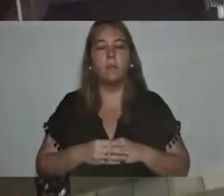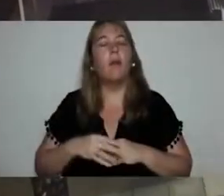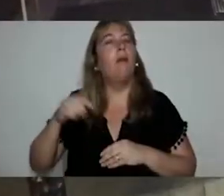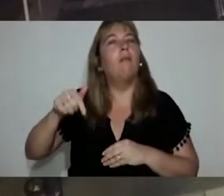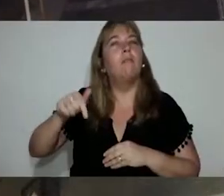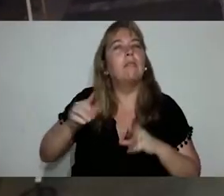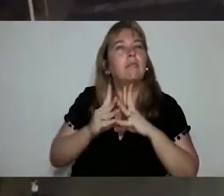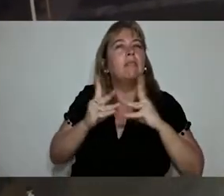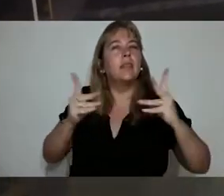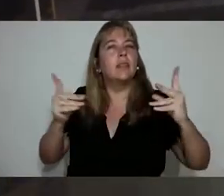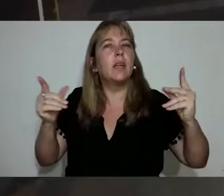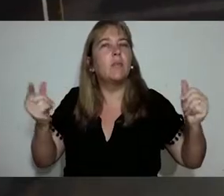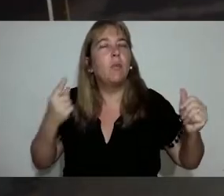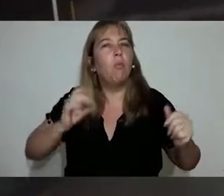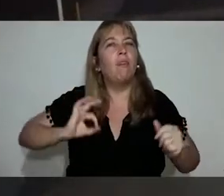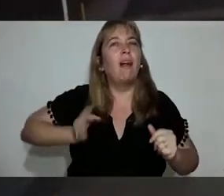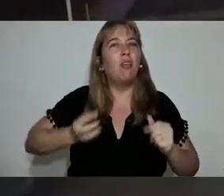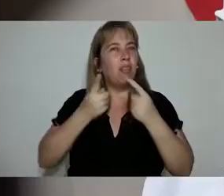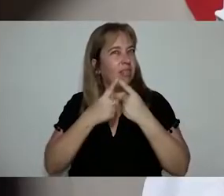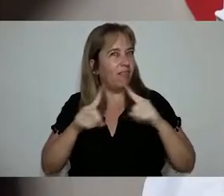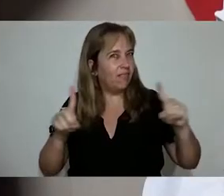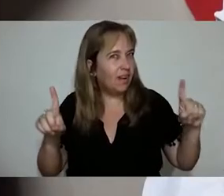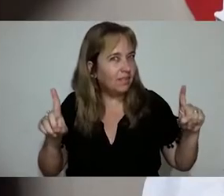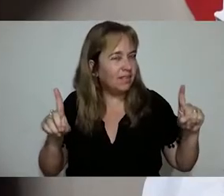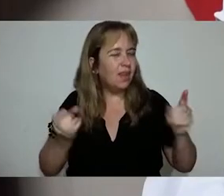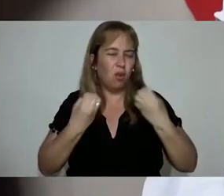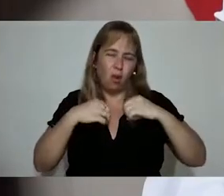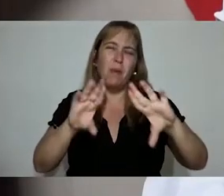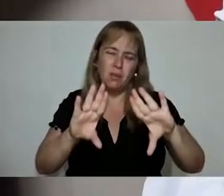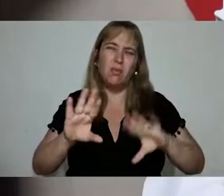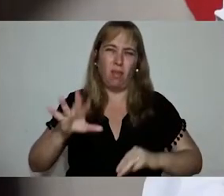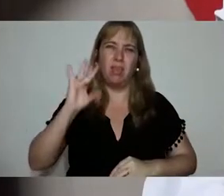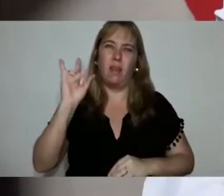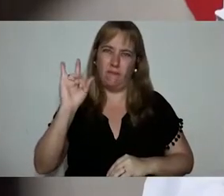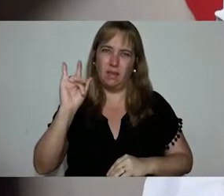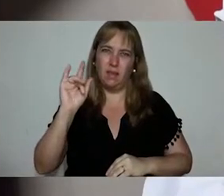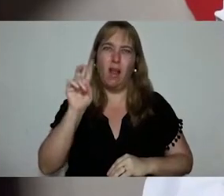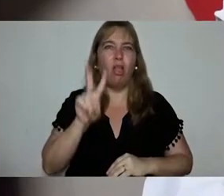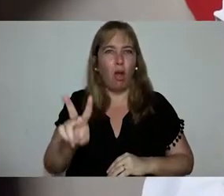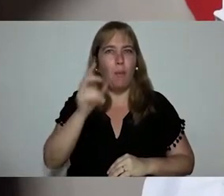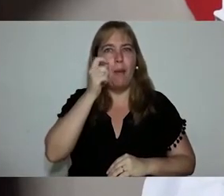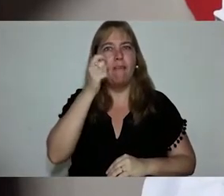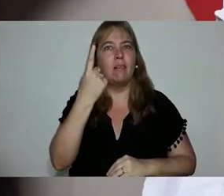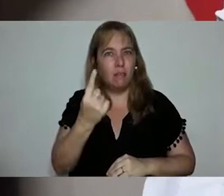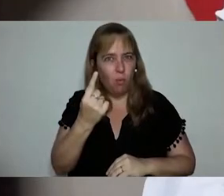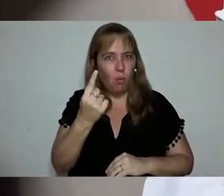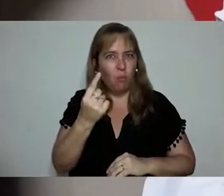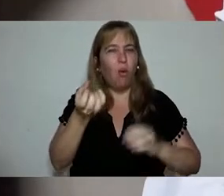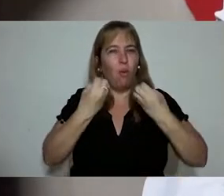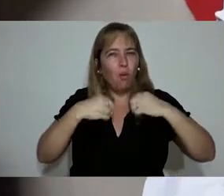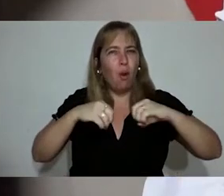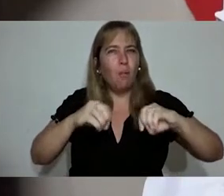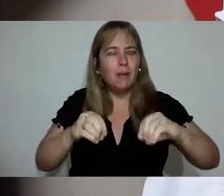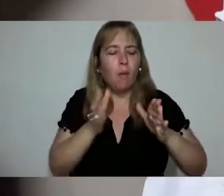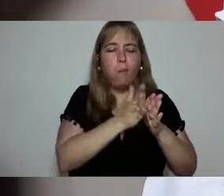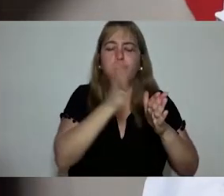Estamos finalizando un año muy atípico que comenzó muy difícil. En el 2021 pusimos en marcha